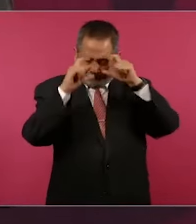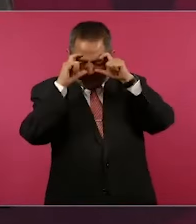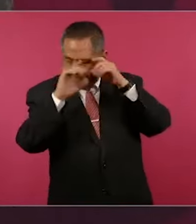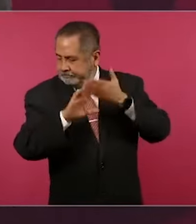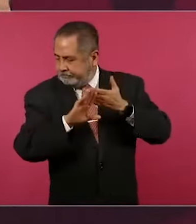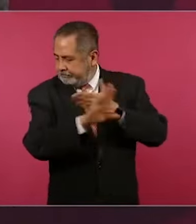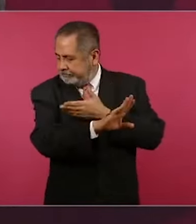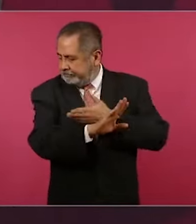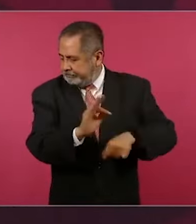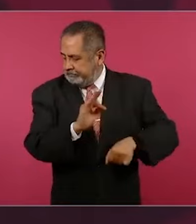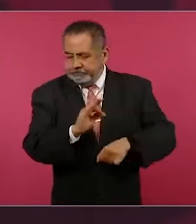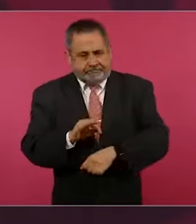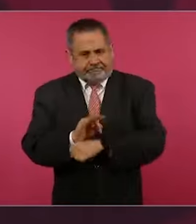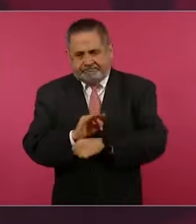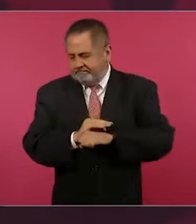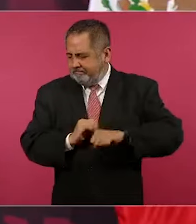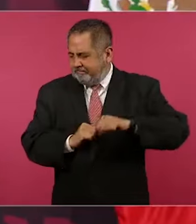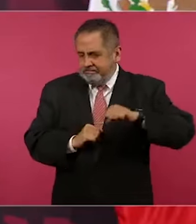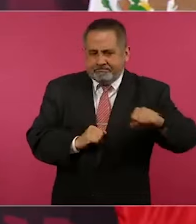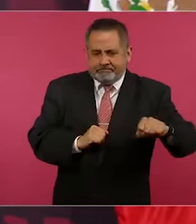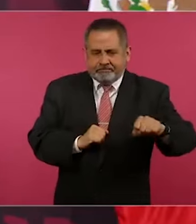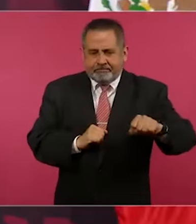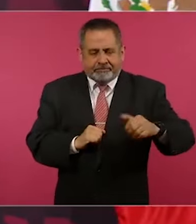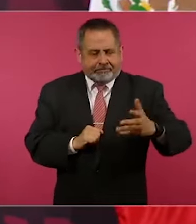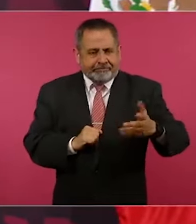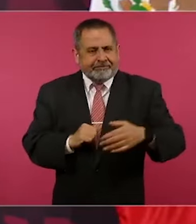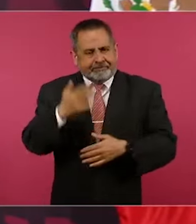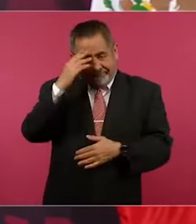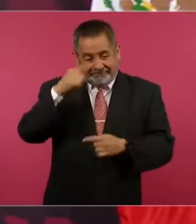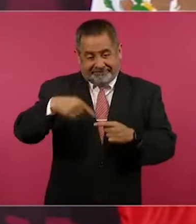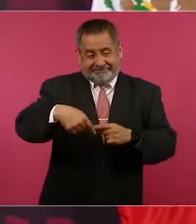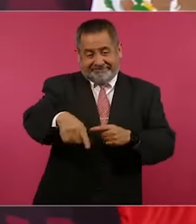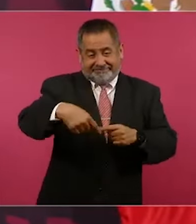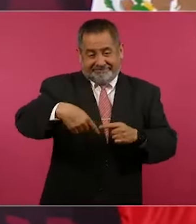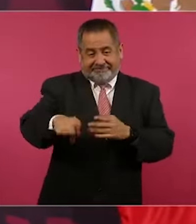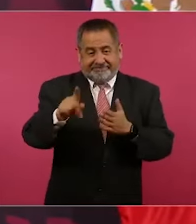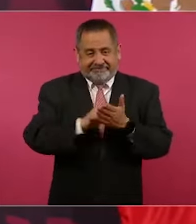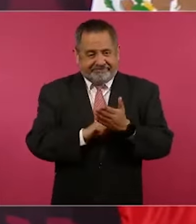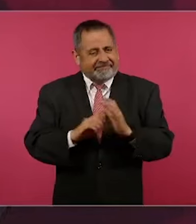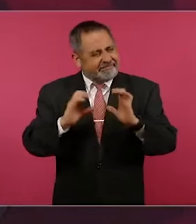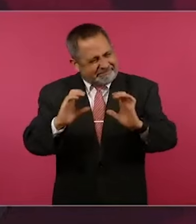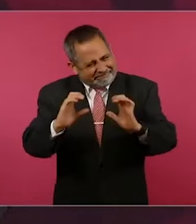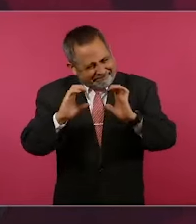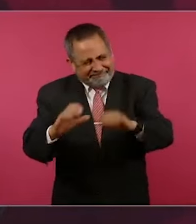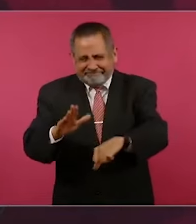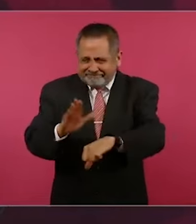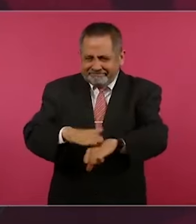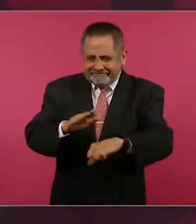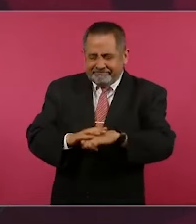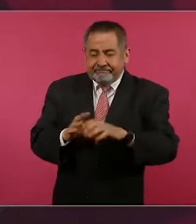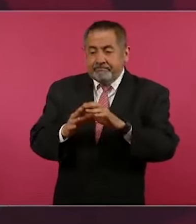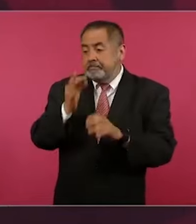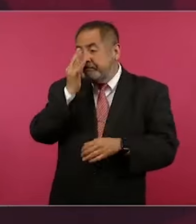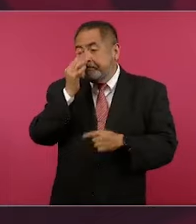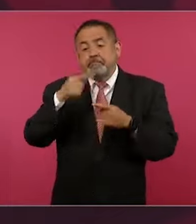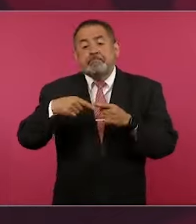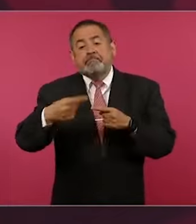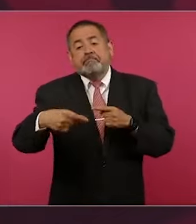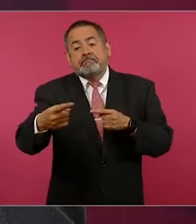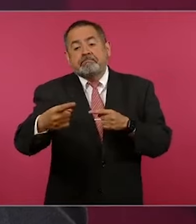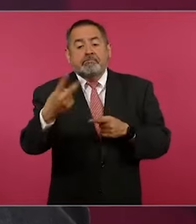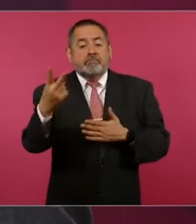en estos meses, porque son ya menos de dos meses,